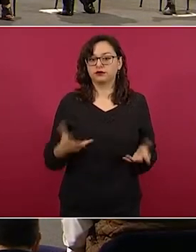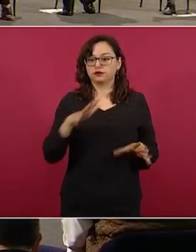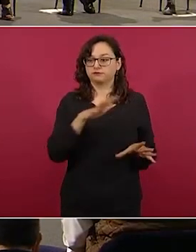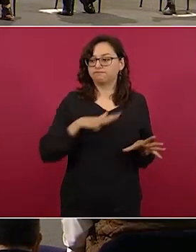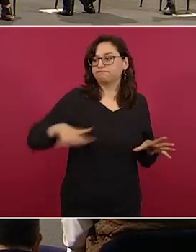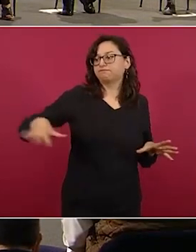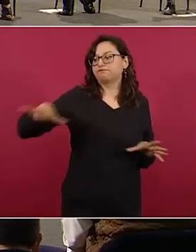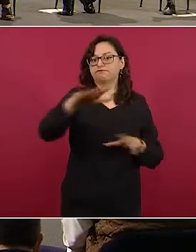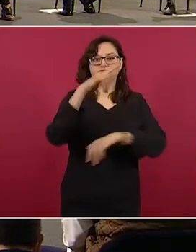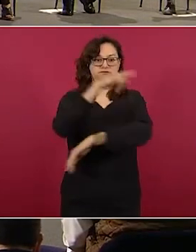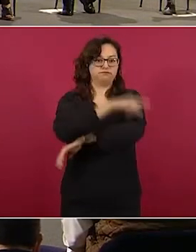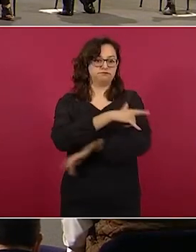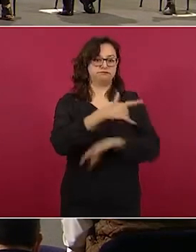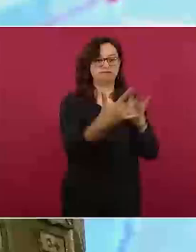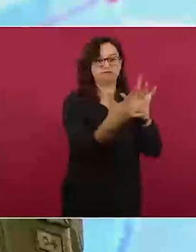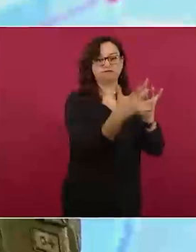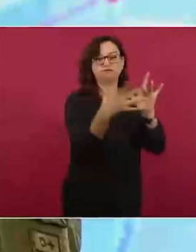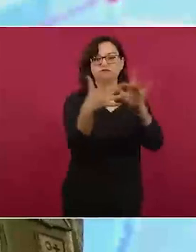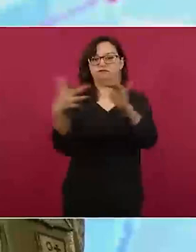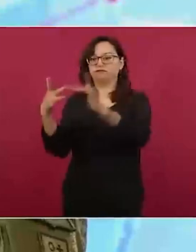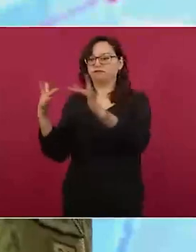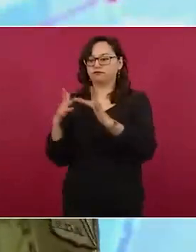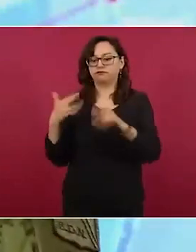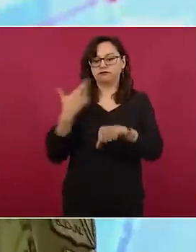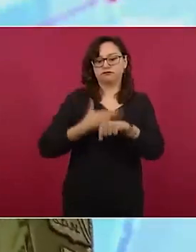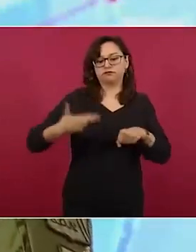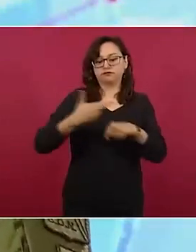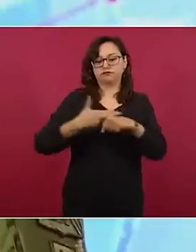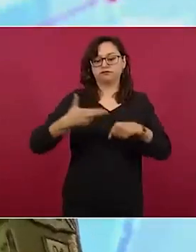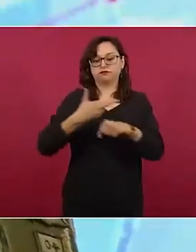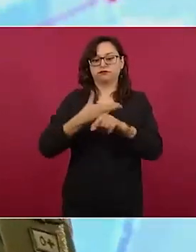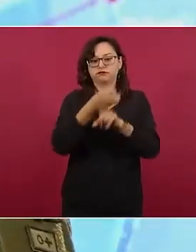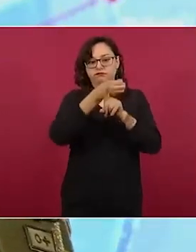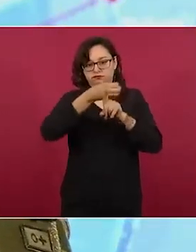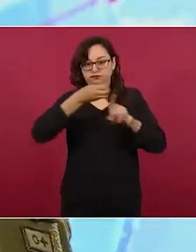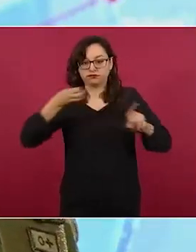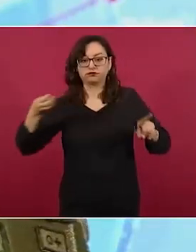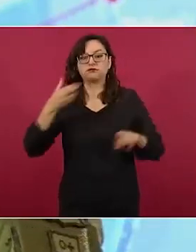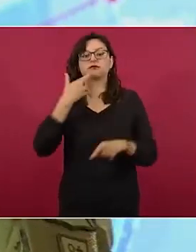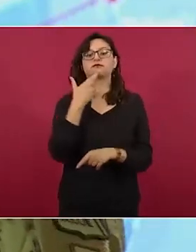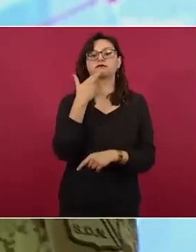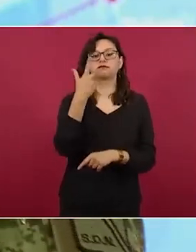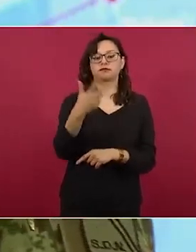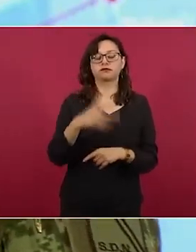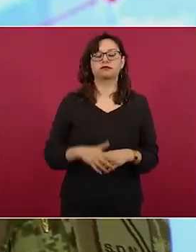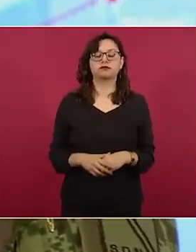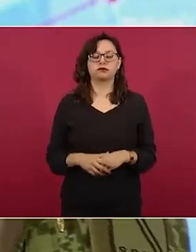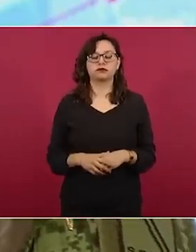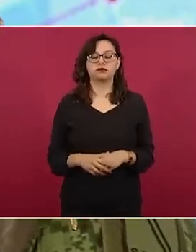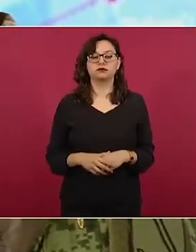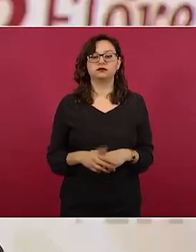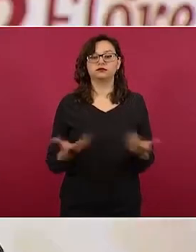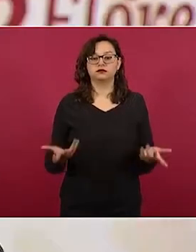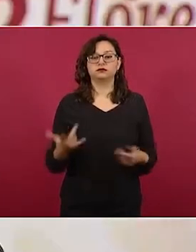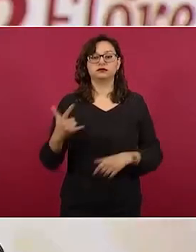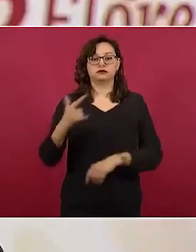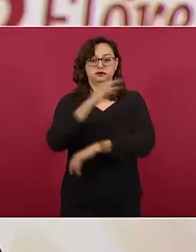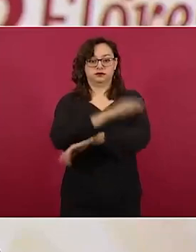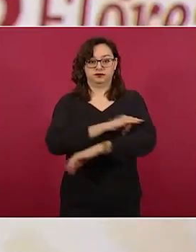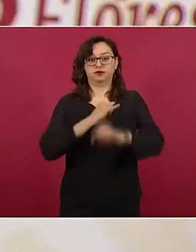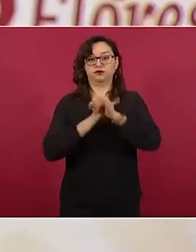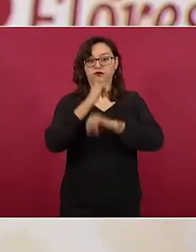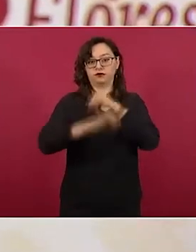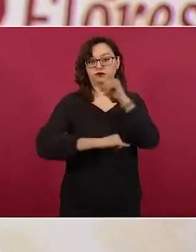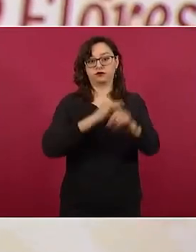ciudad aeroportuaria e inclusive reordenar el crecimiento urbano hacia ese corredor. El aeropuerto internacional también estará